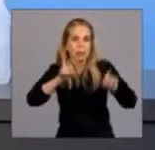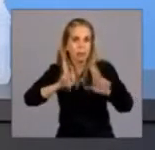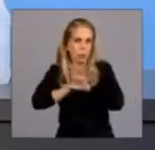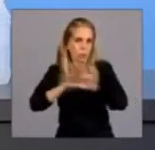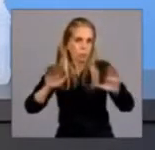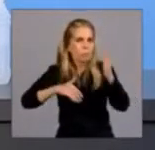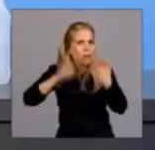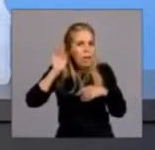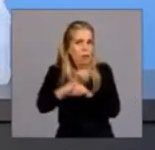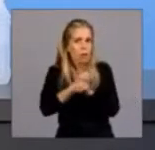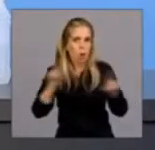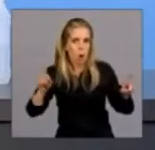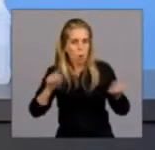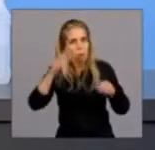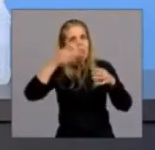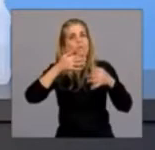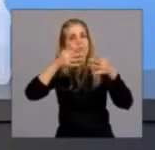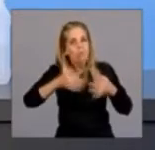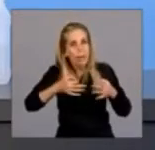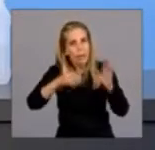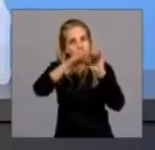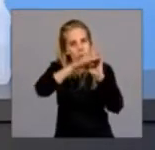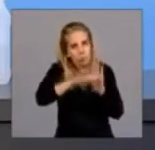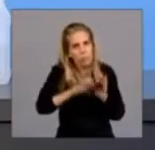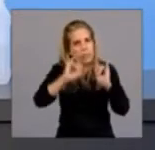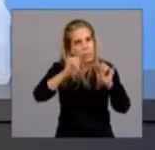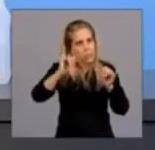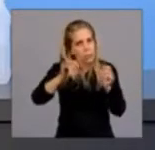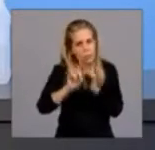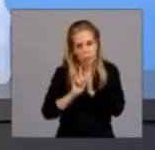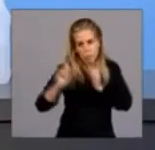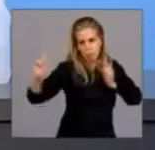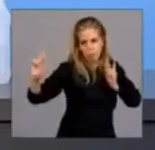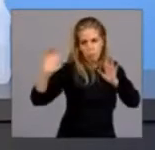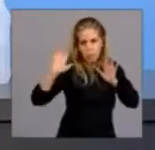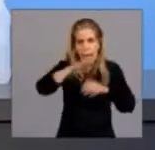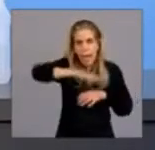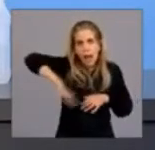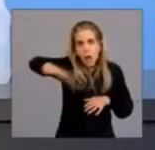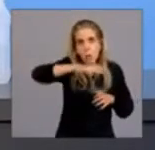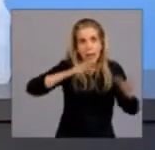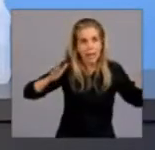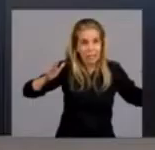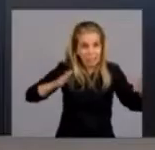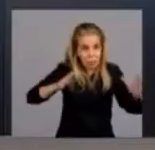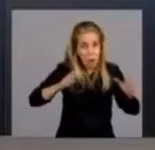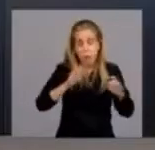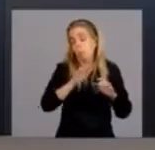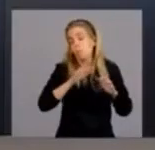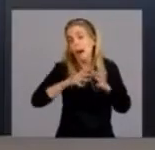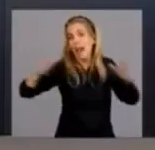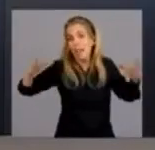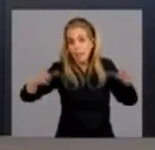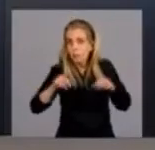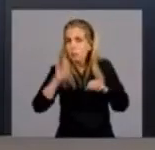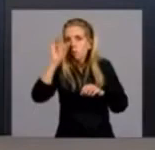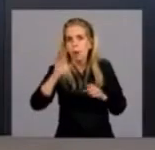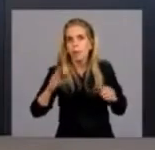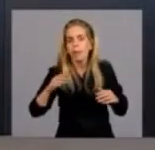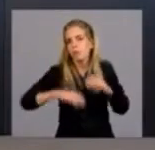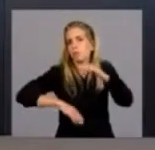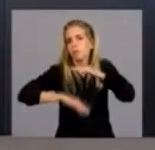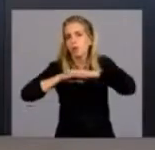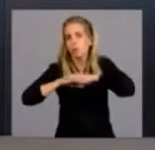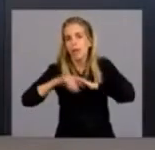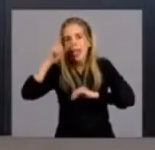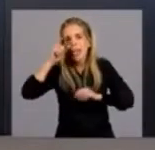distanciamiento y nunca superando la ocupación del 50% del lugar donde se reúnen. ¿Qué es lo